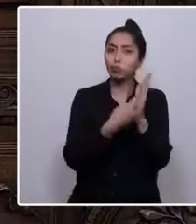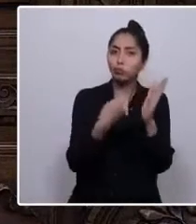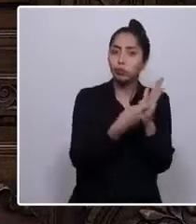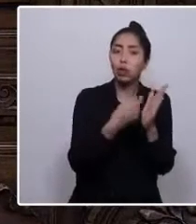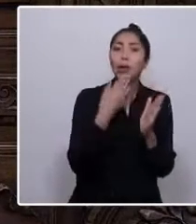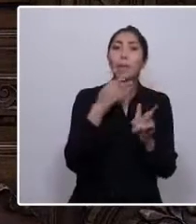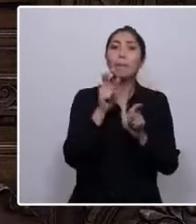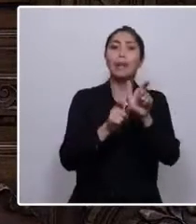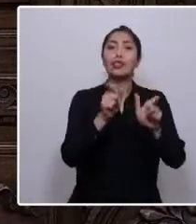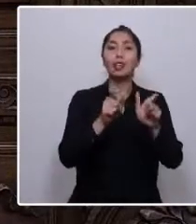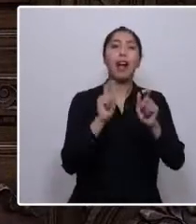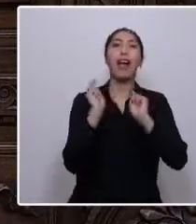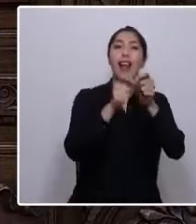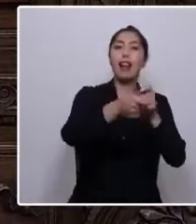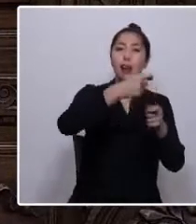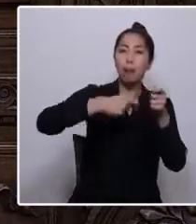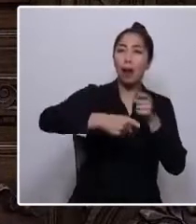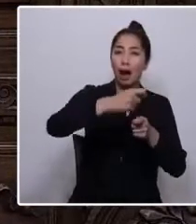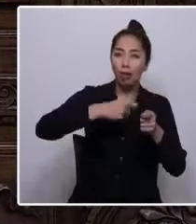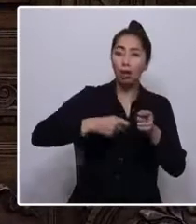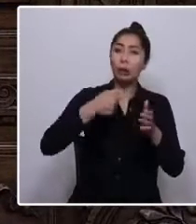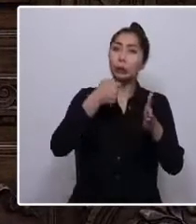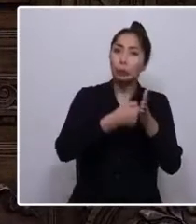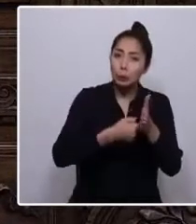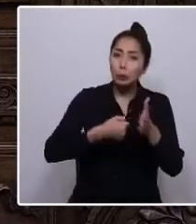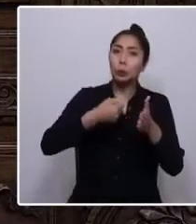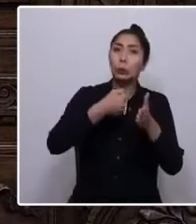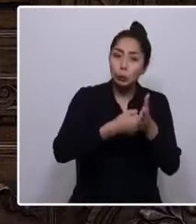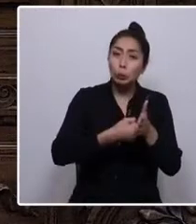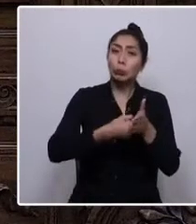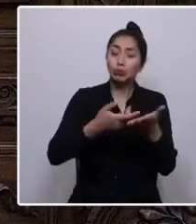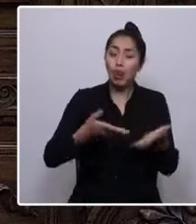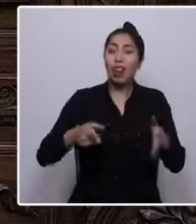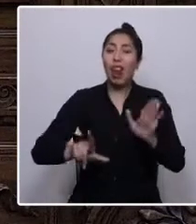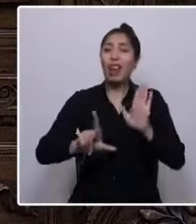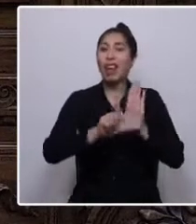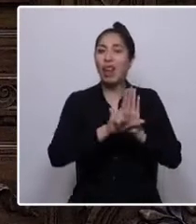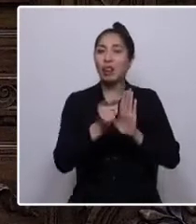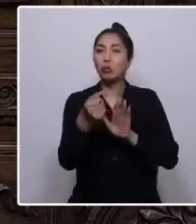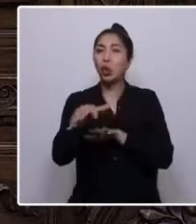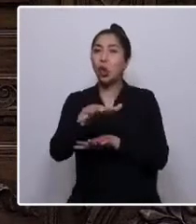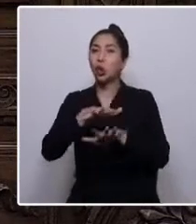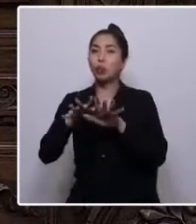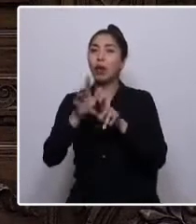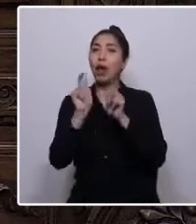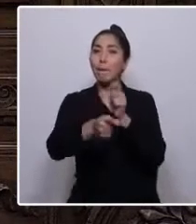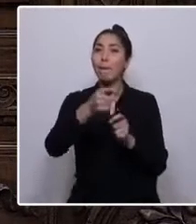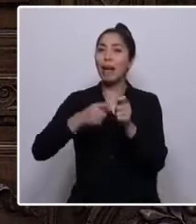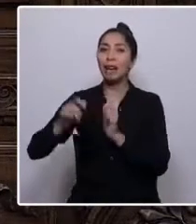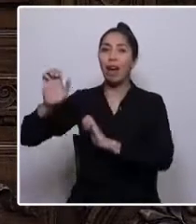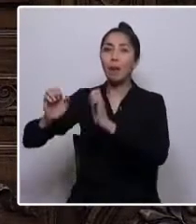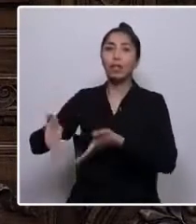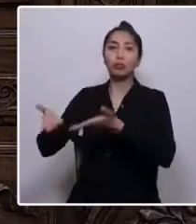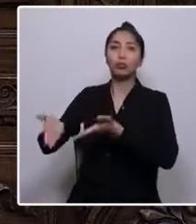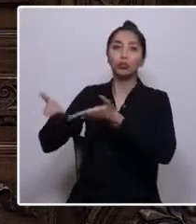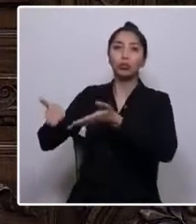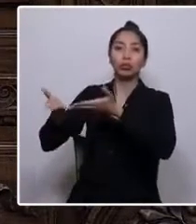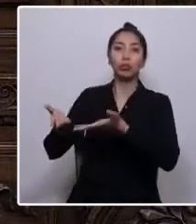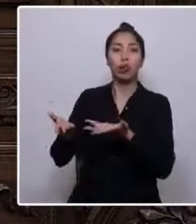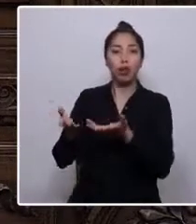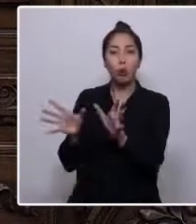artesanales que dan la lucha para adorar la ley corrupta de pesca. Y que el mar no siga en manos de despojo